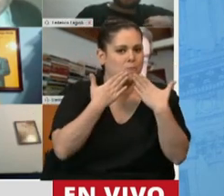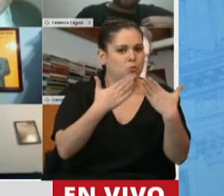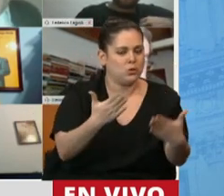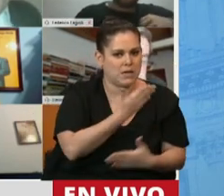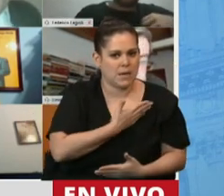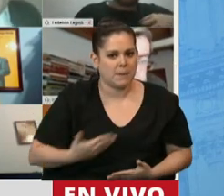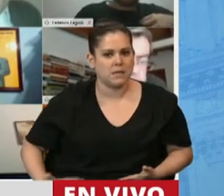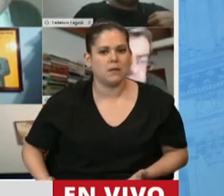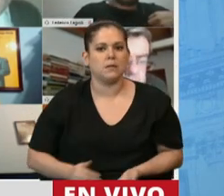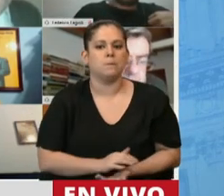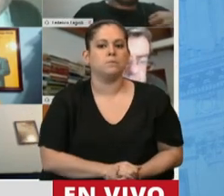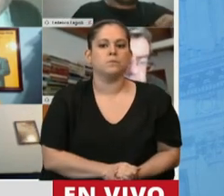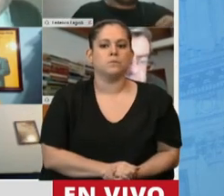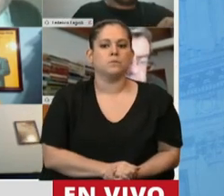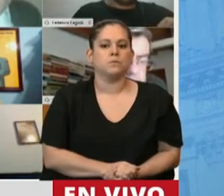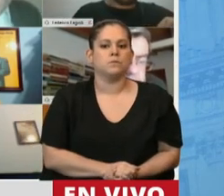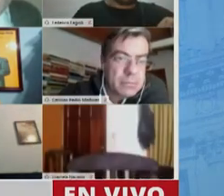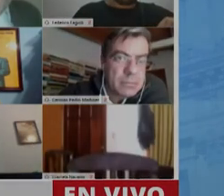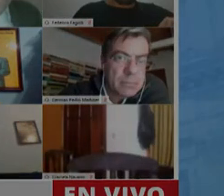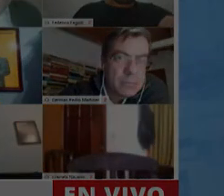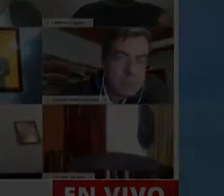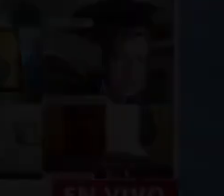señor presidente. Gracias, diputado.